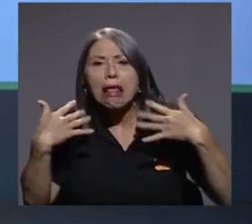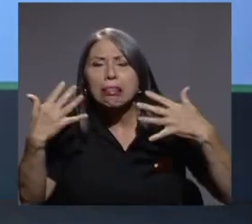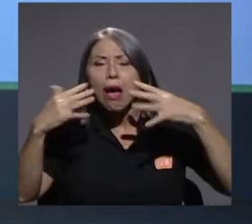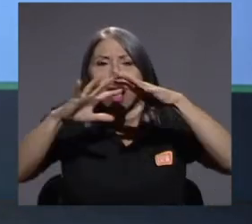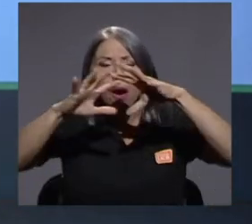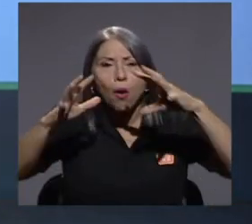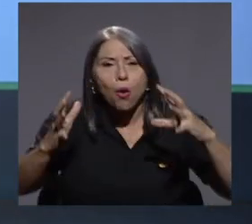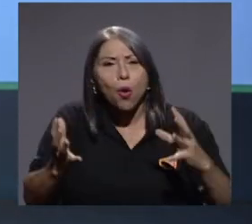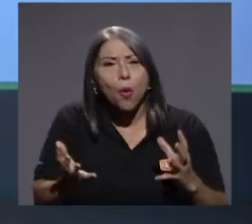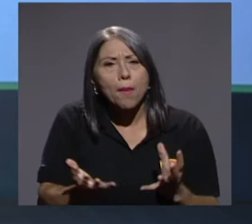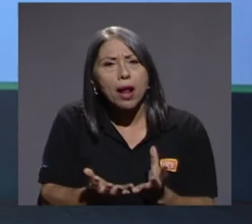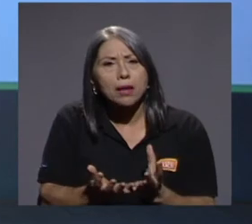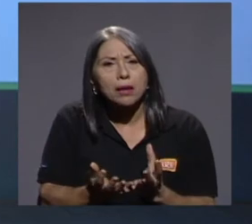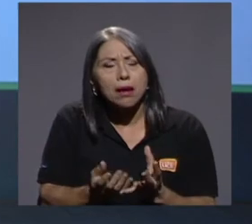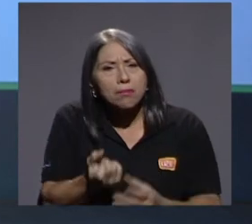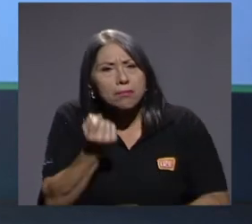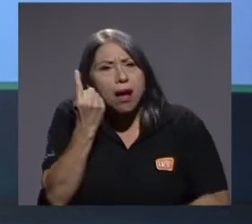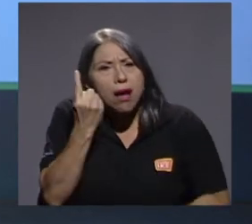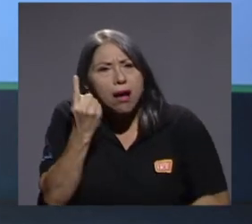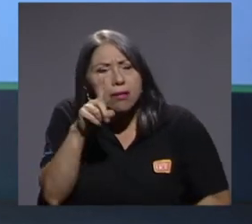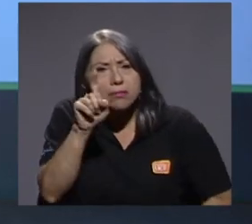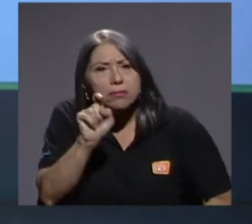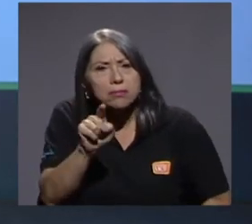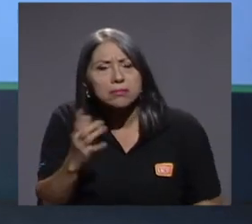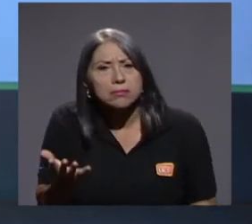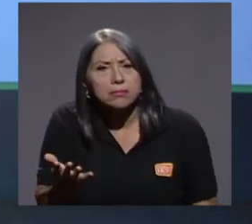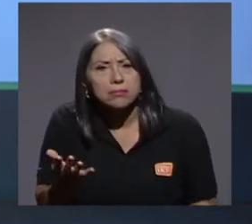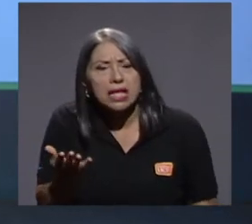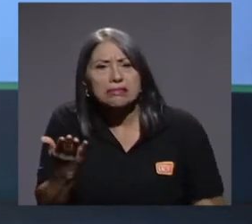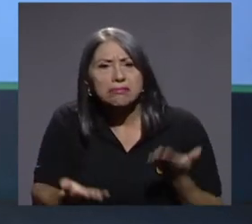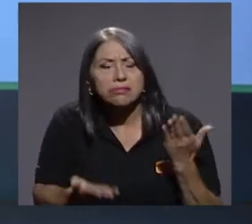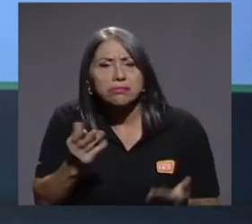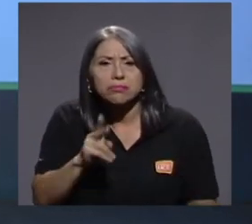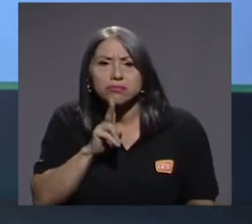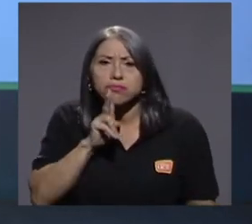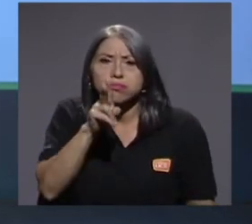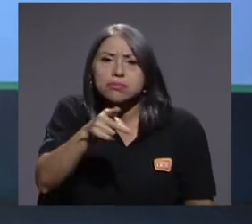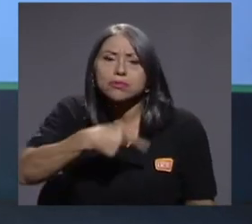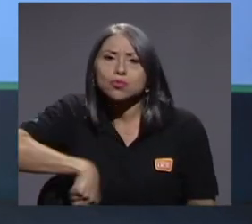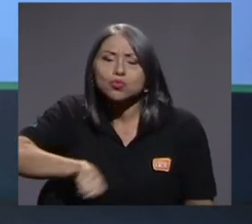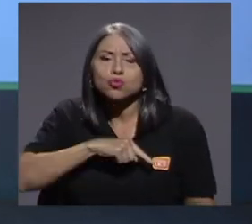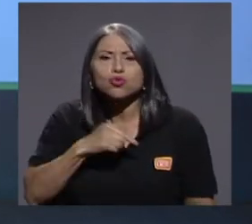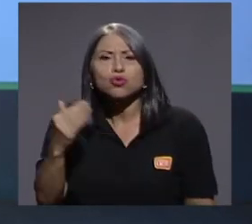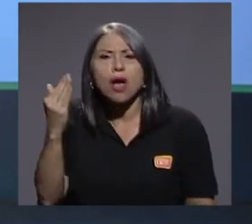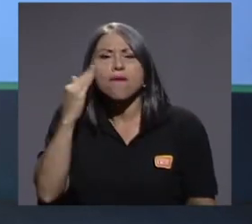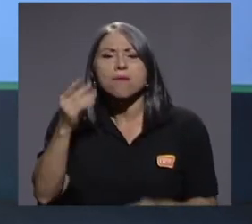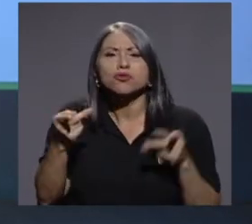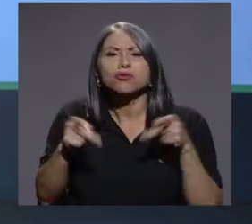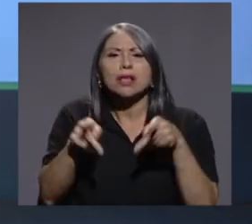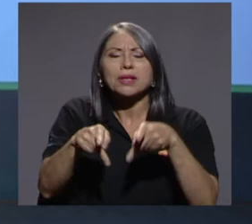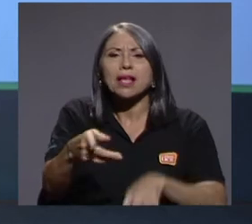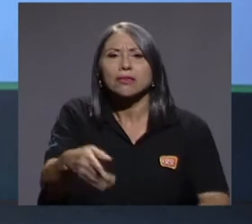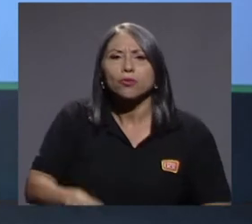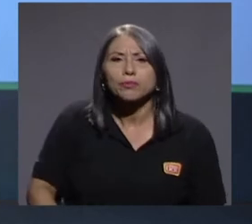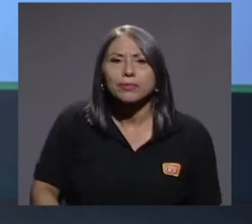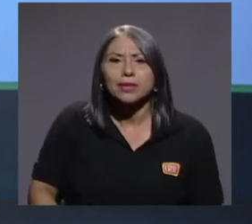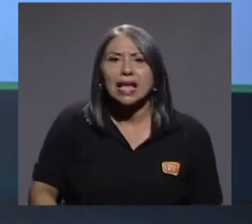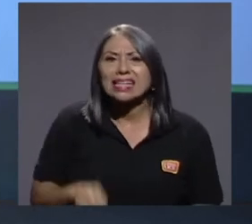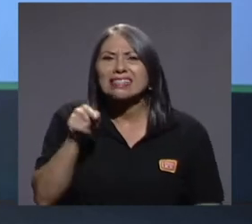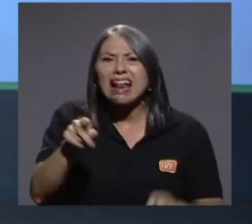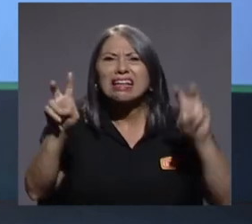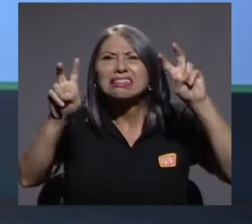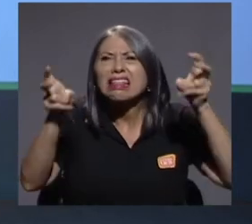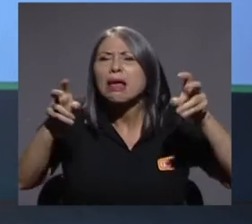lo tenemos claro? ¿Será que de verdad sabemos que eso está pasando? ¿Será que este tema de las